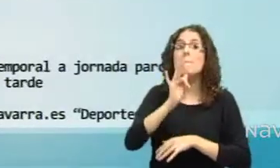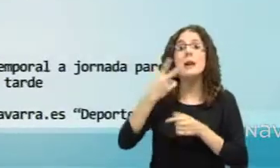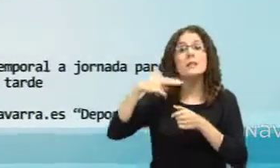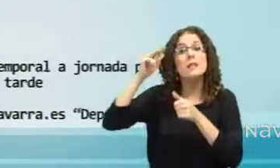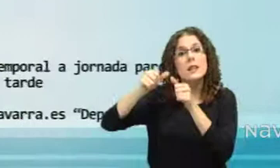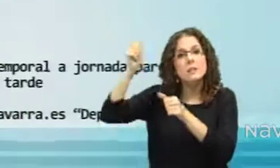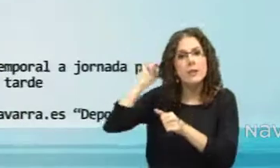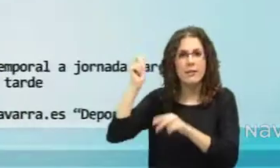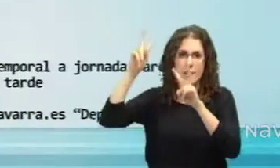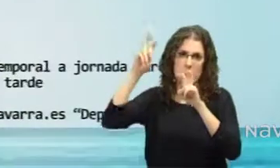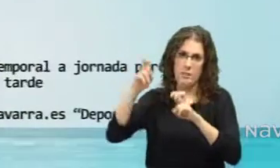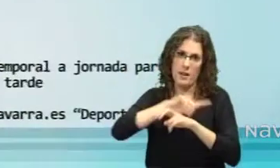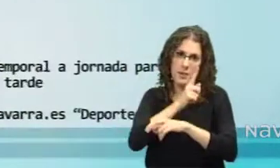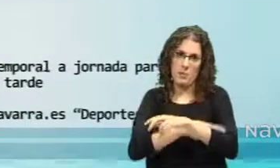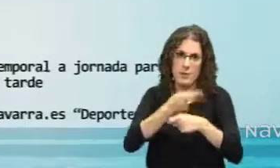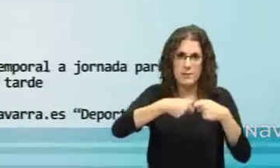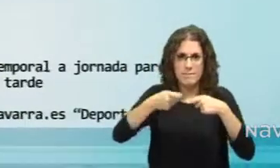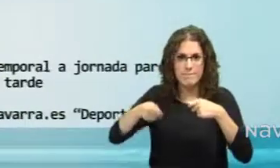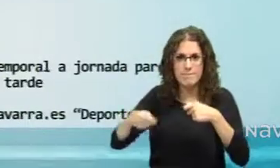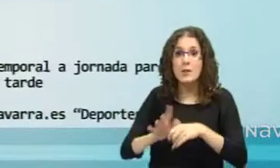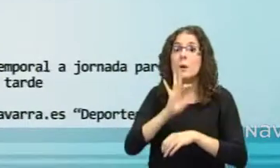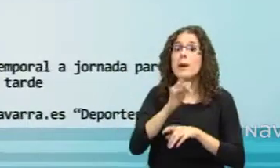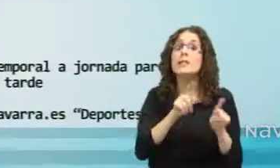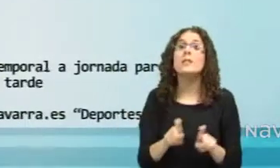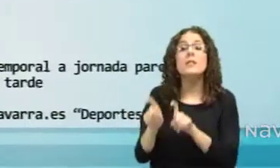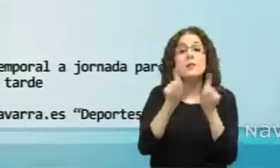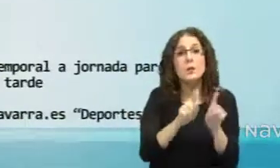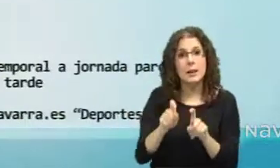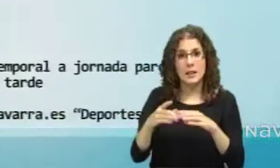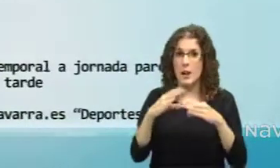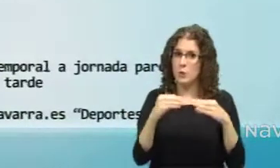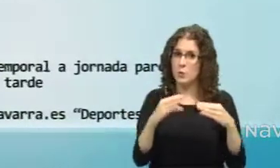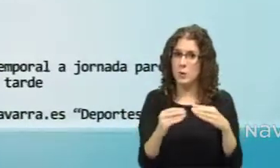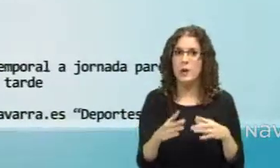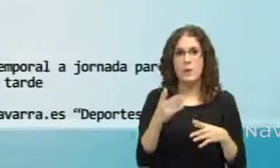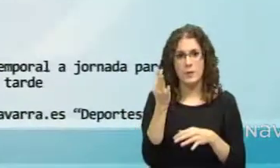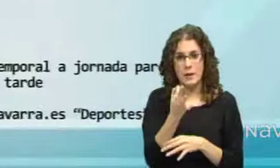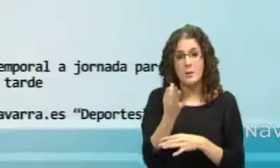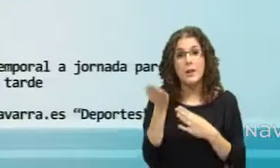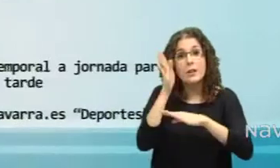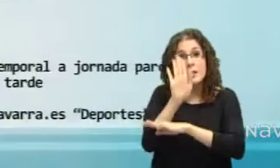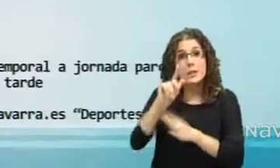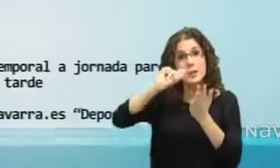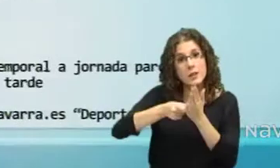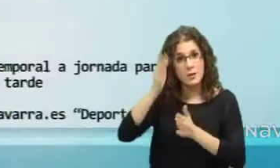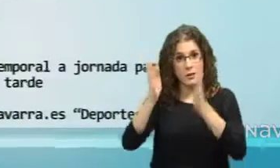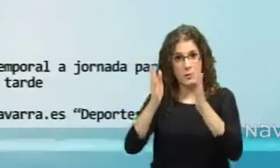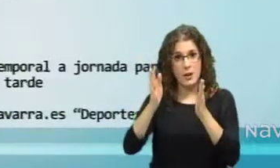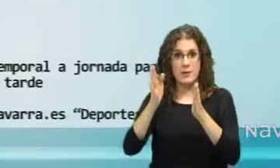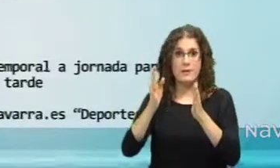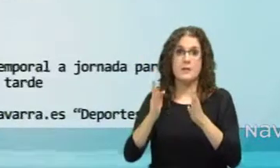Se valorará además el conocimiento de informática a nivel usuario. Se ofrece un contrato temporal a jornada parcial en horario de tarde.